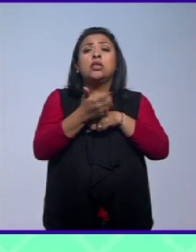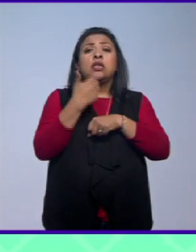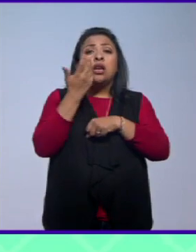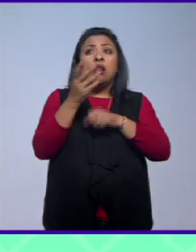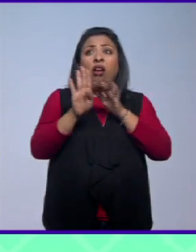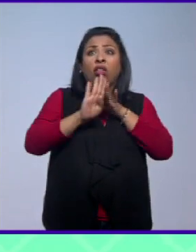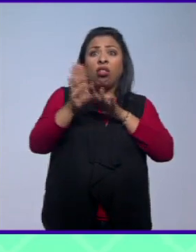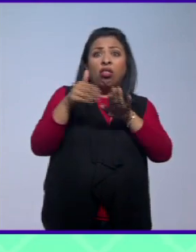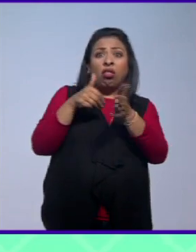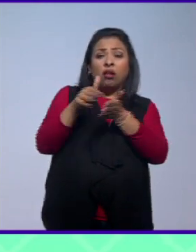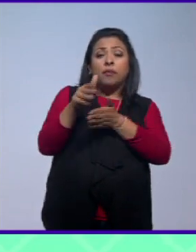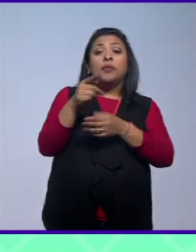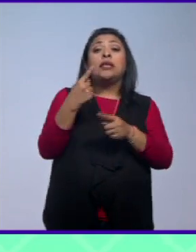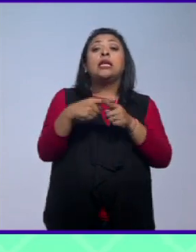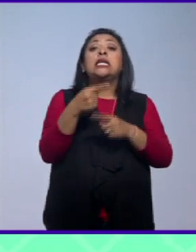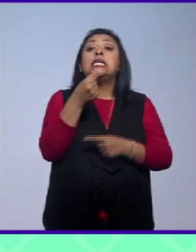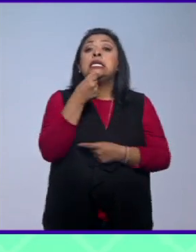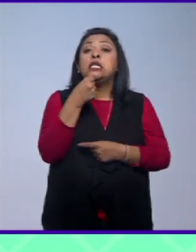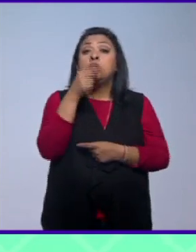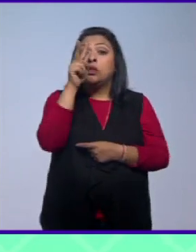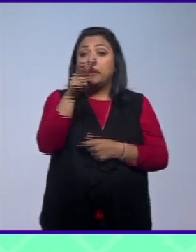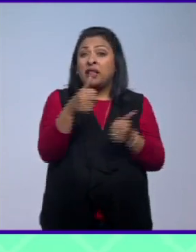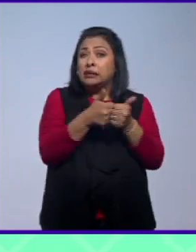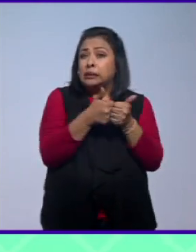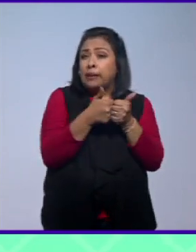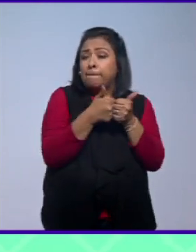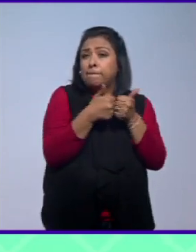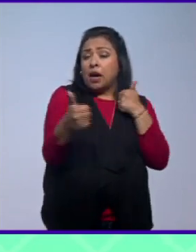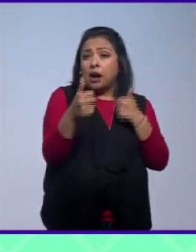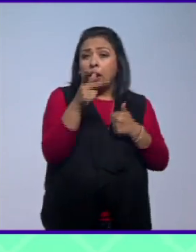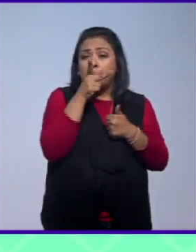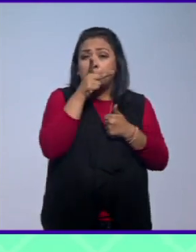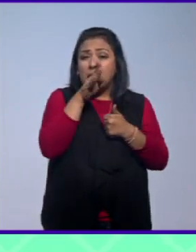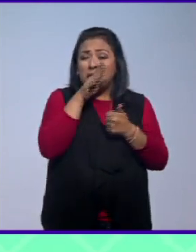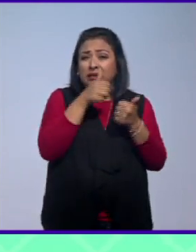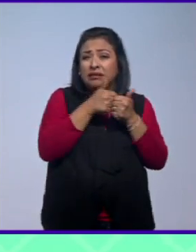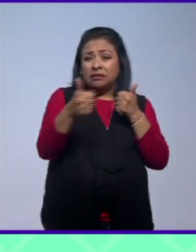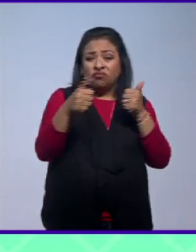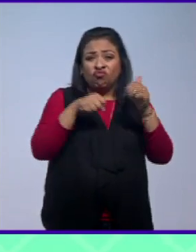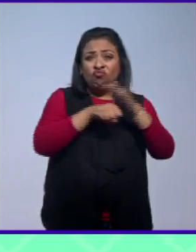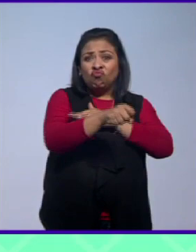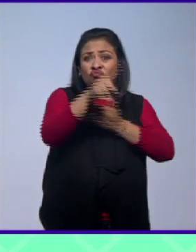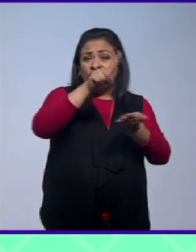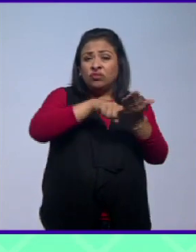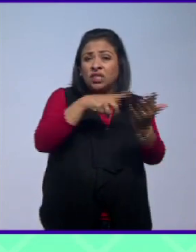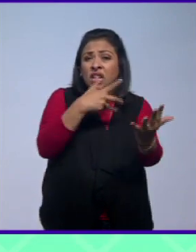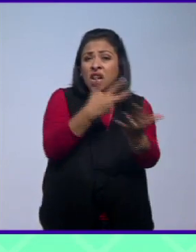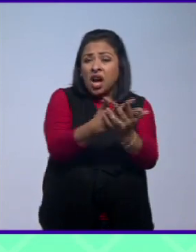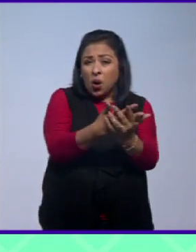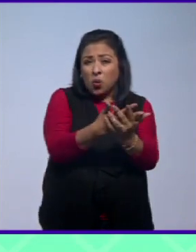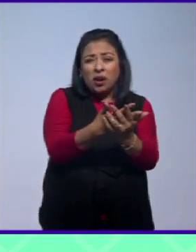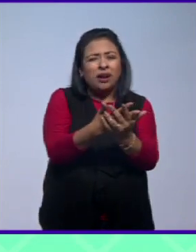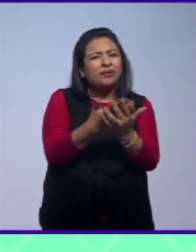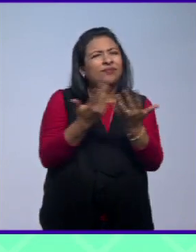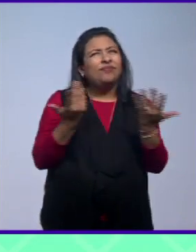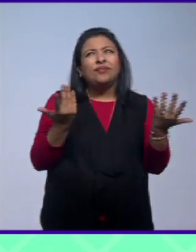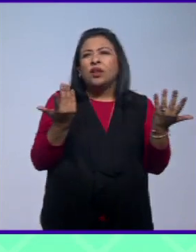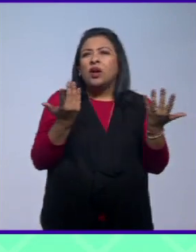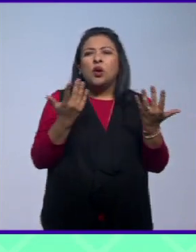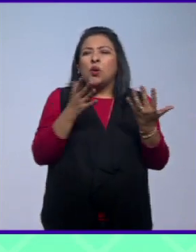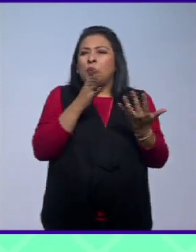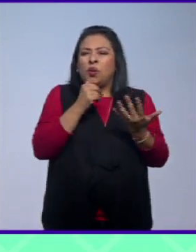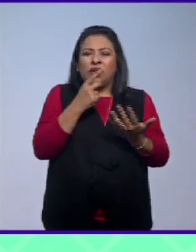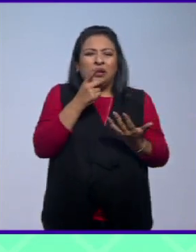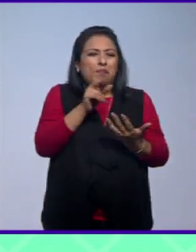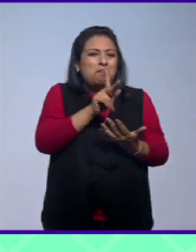deportarlos son niños que literalmente son separados de sus padres y enjaulados no encuentro ni siquiera